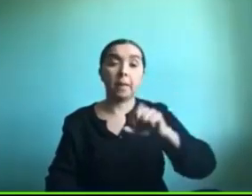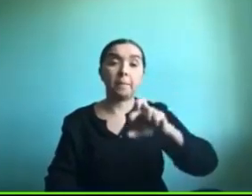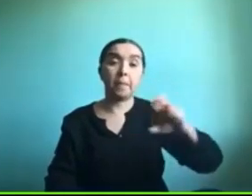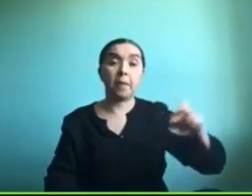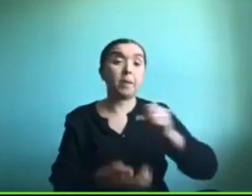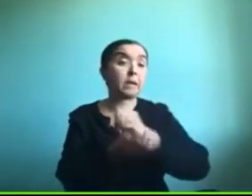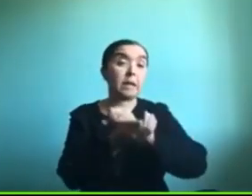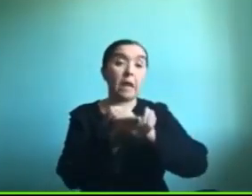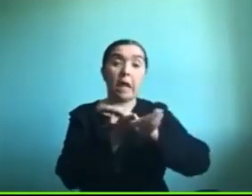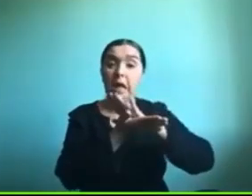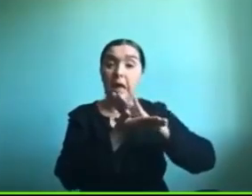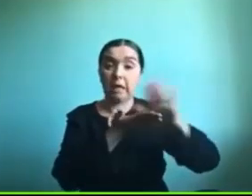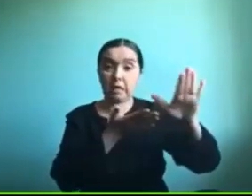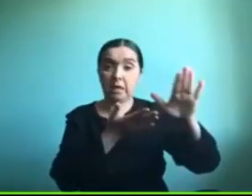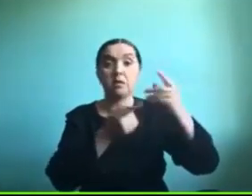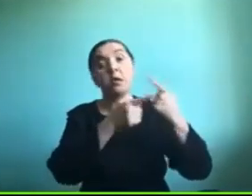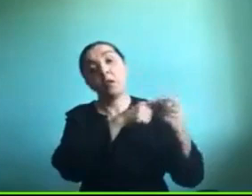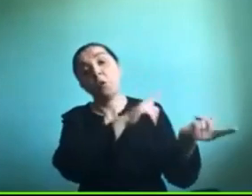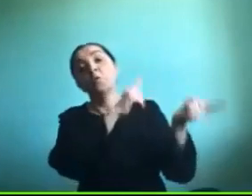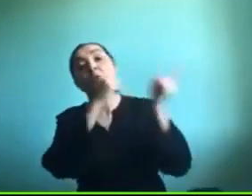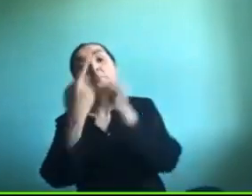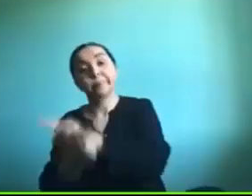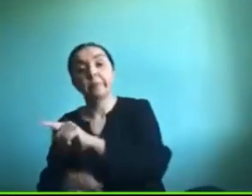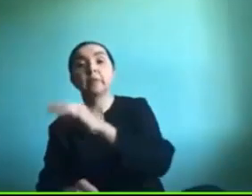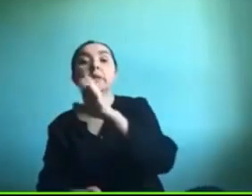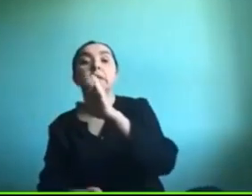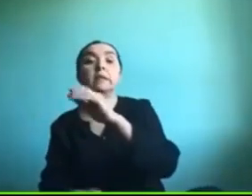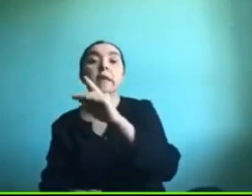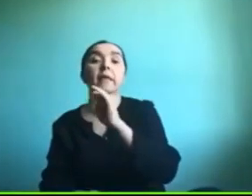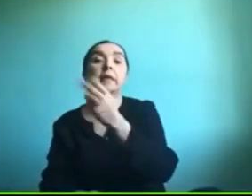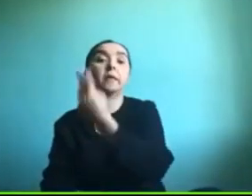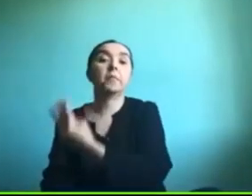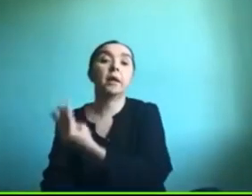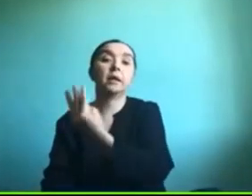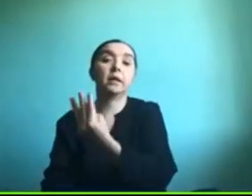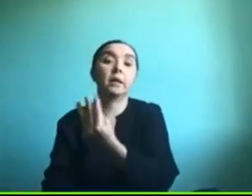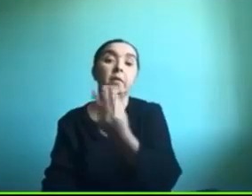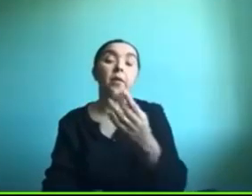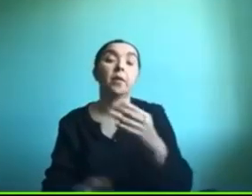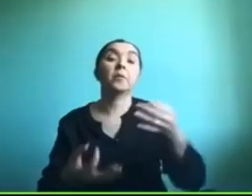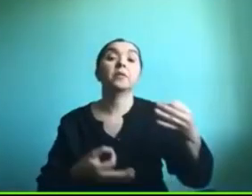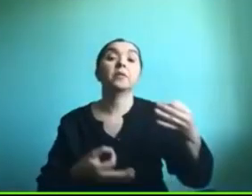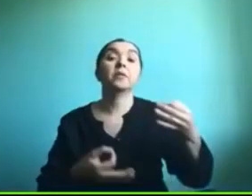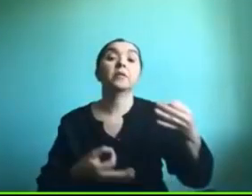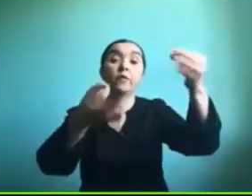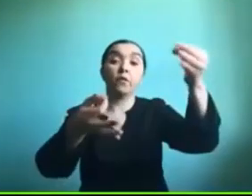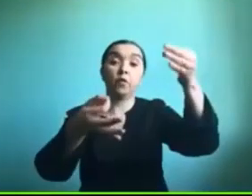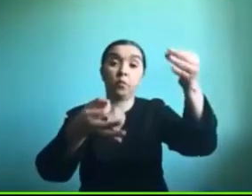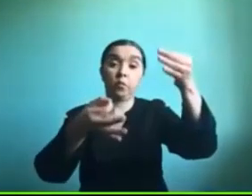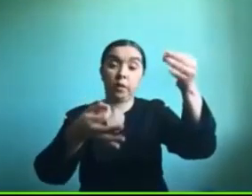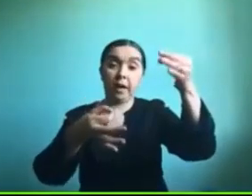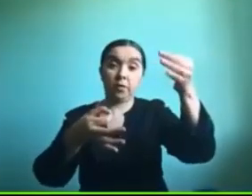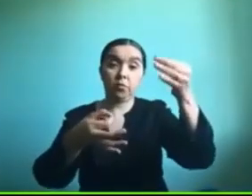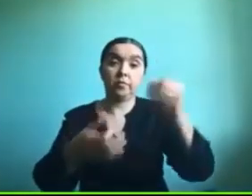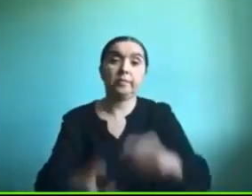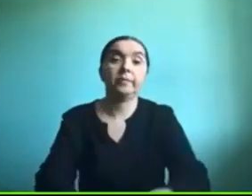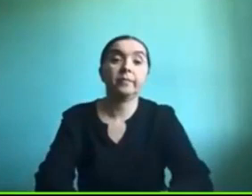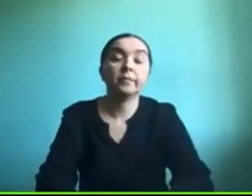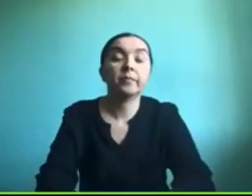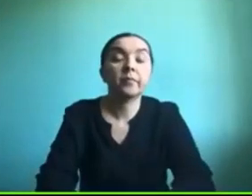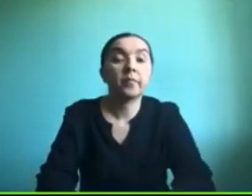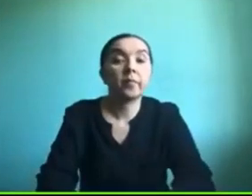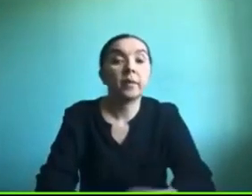todo lo demás lo encuentran en la página web de Sedeti vamos a dejarles el formulario como les comentamos para que puedan